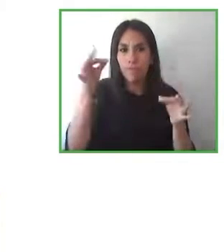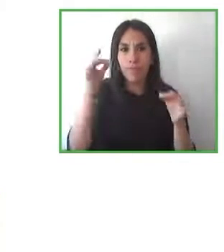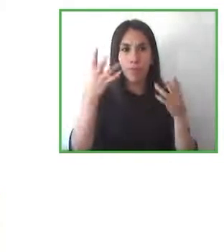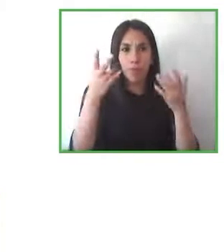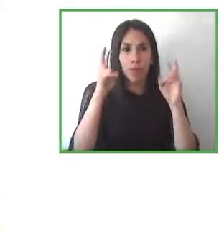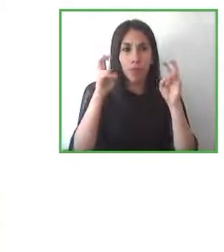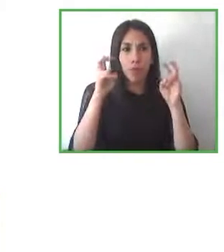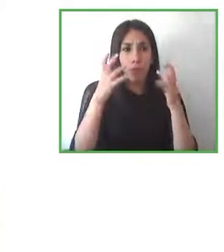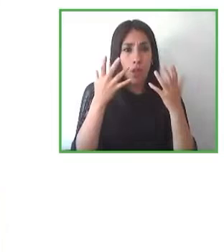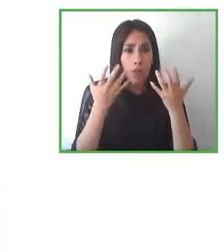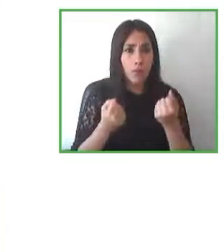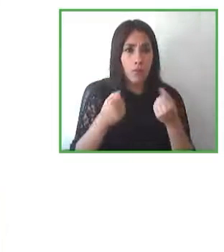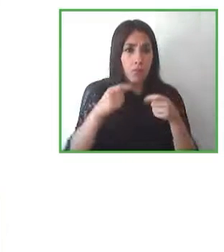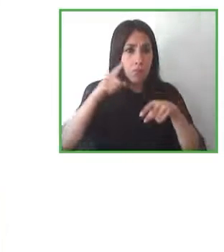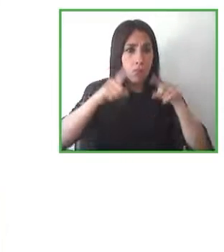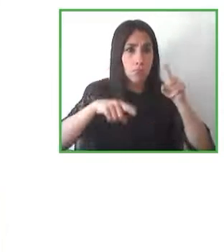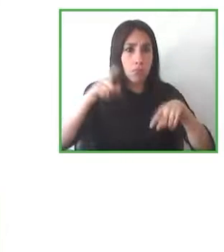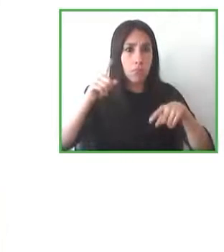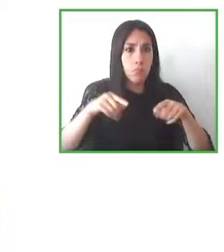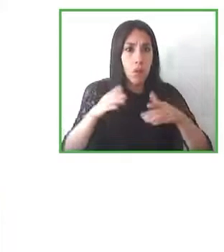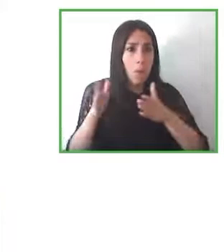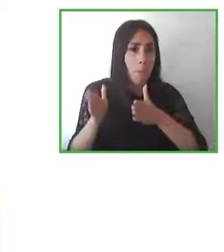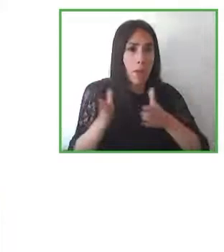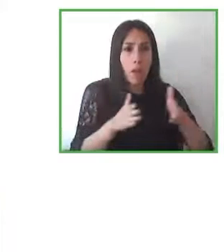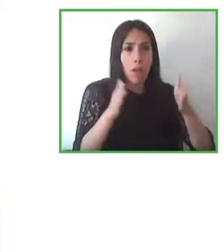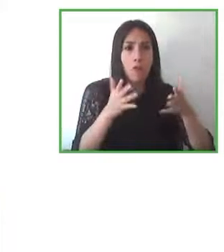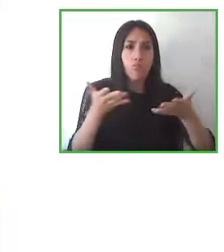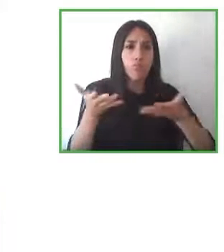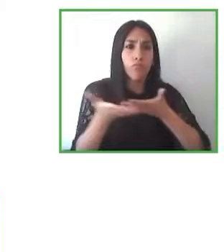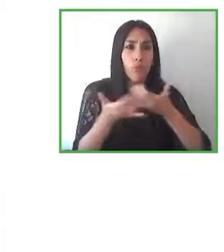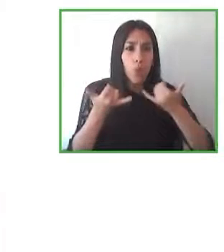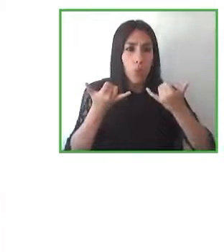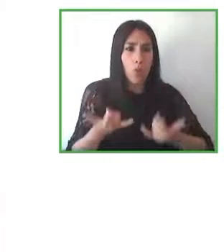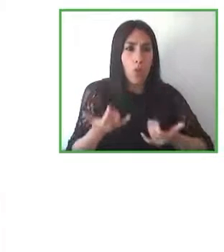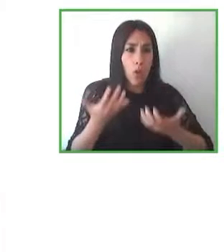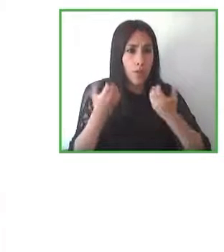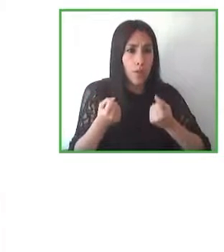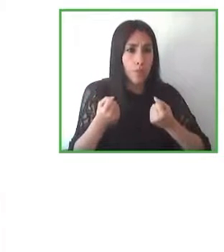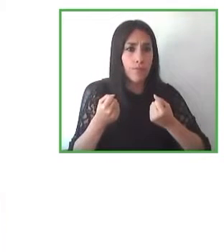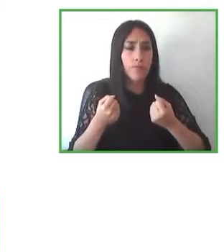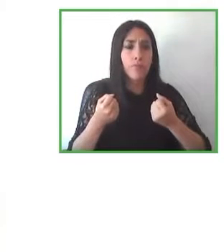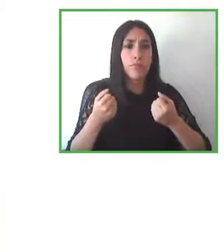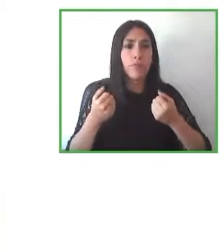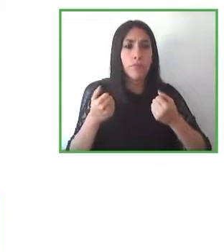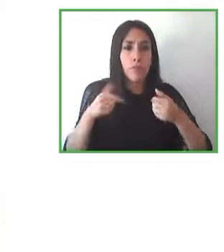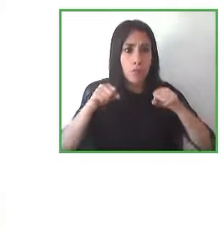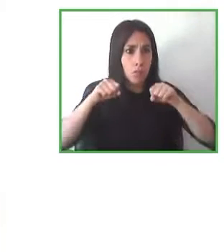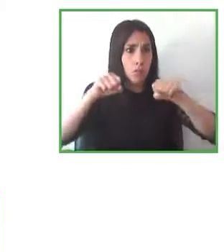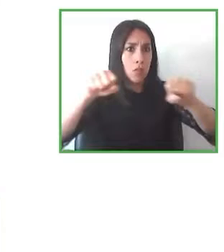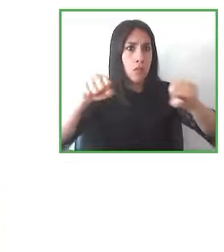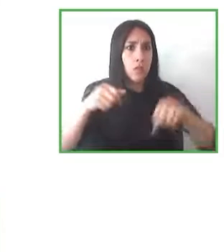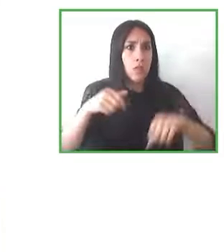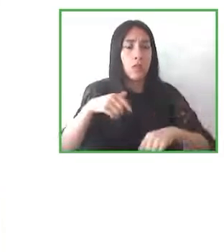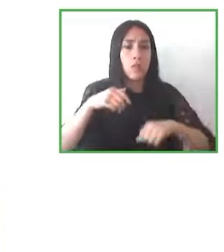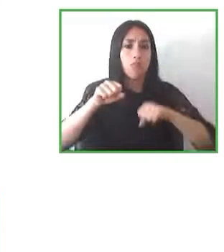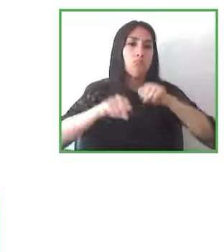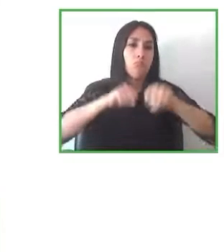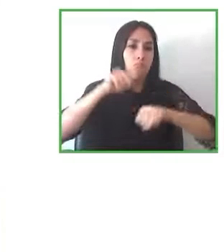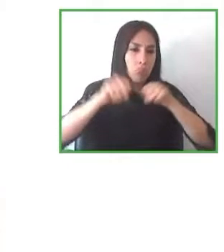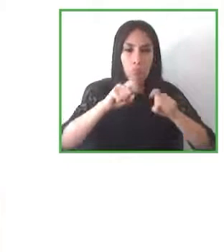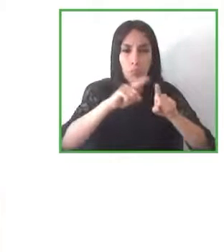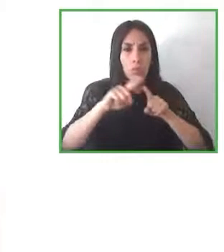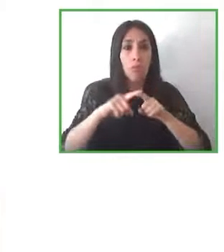bicicletas scooters también de difusión cuéntanos un poco en qué van estas